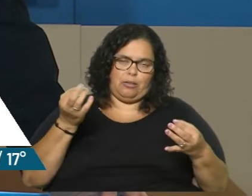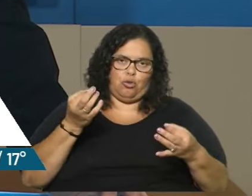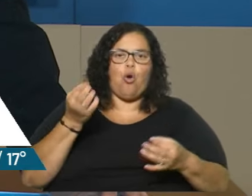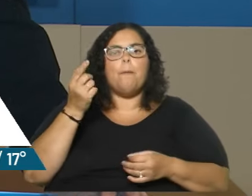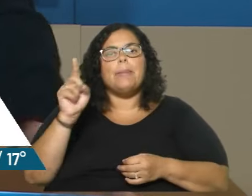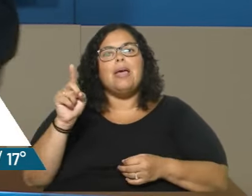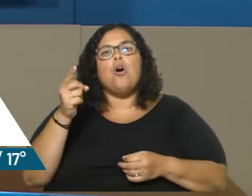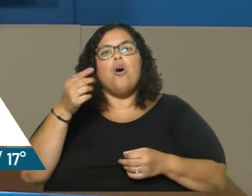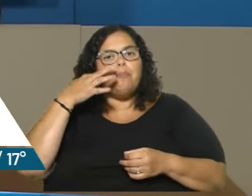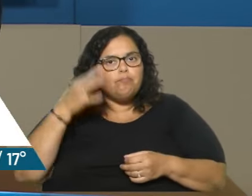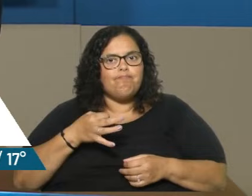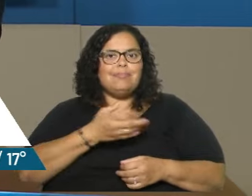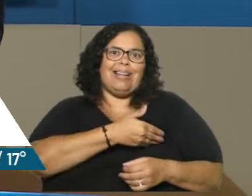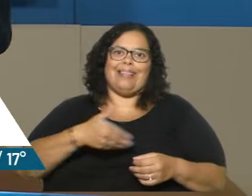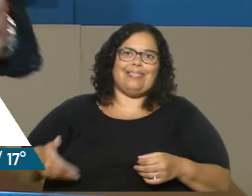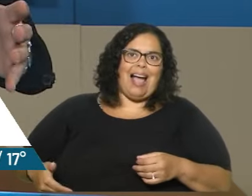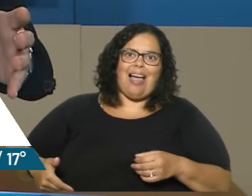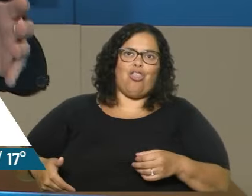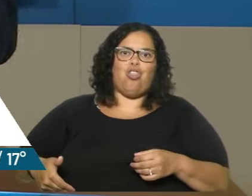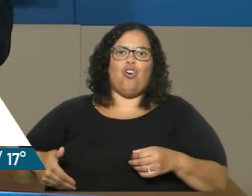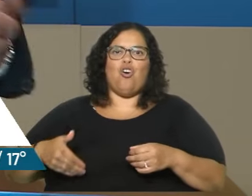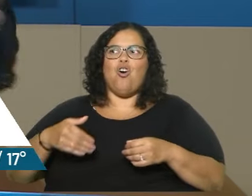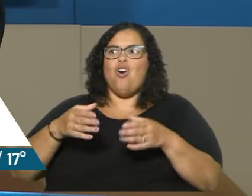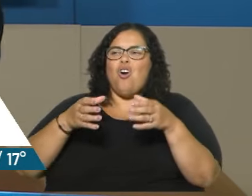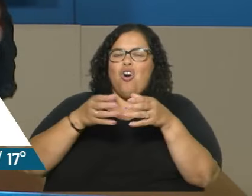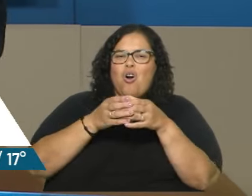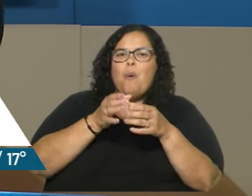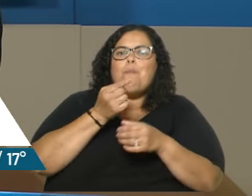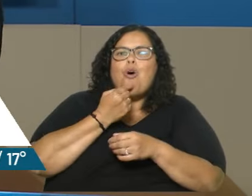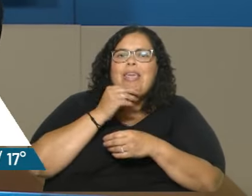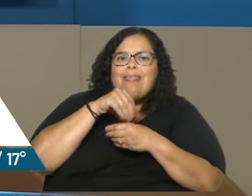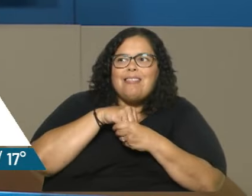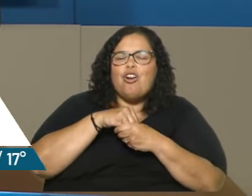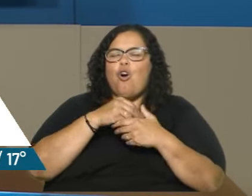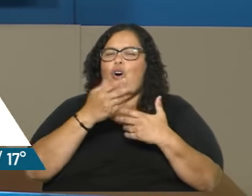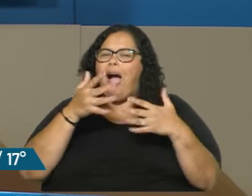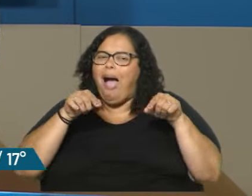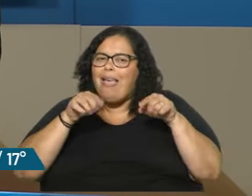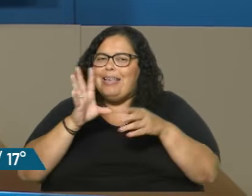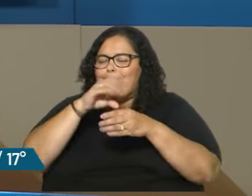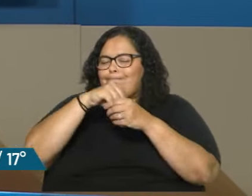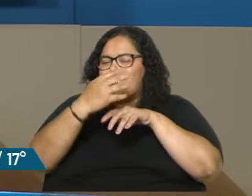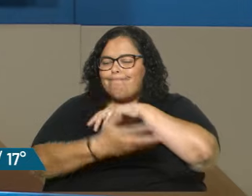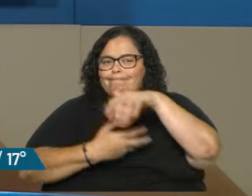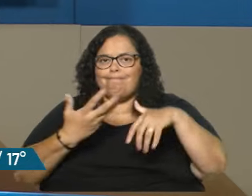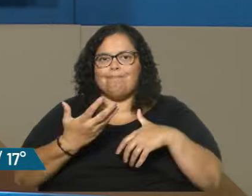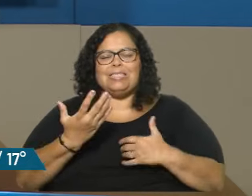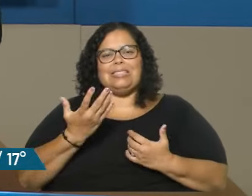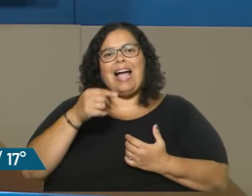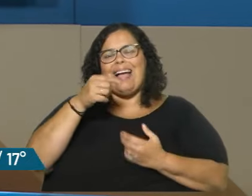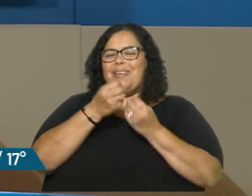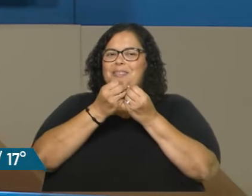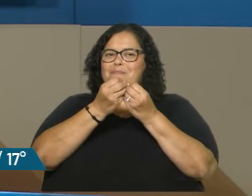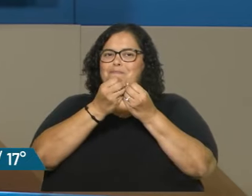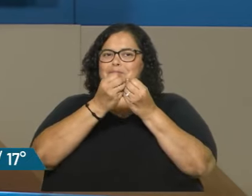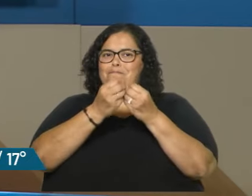el Estado, Estado, clase política, ahí es donde se baraja todo y, digamos, se pierde